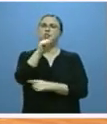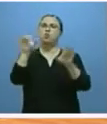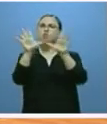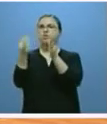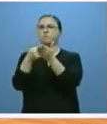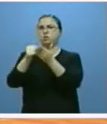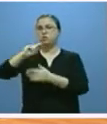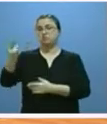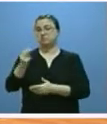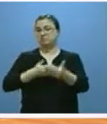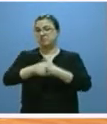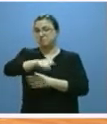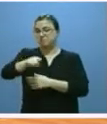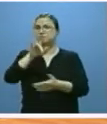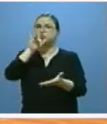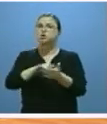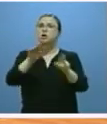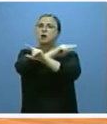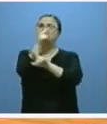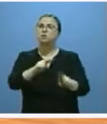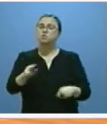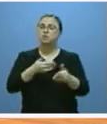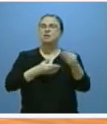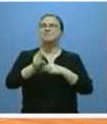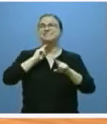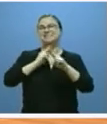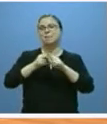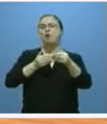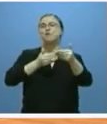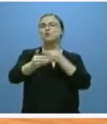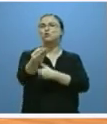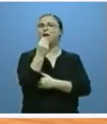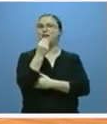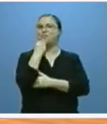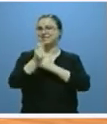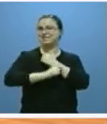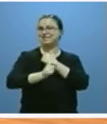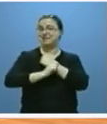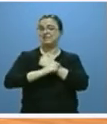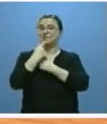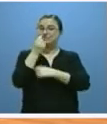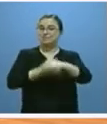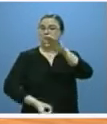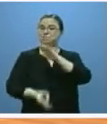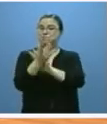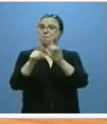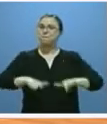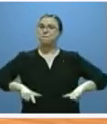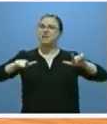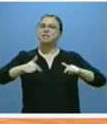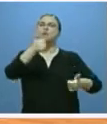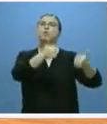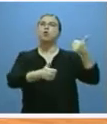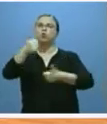meses dispondremos del informe de resultados de la estrategia Futura Alimenta a la vista del cual impulsaremos la plataforma de competitividad de la industria